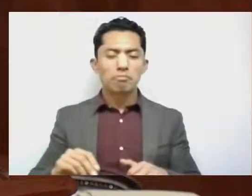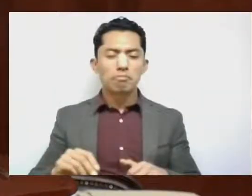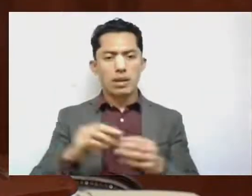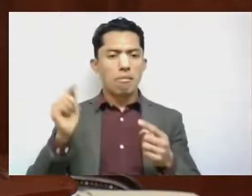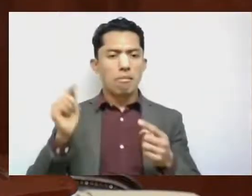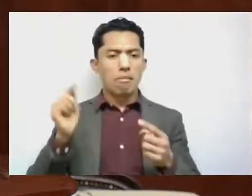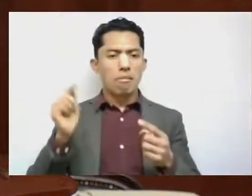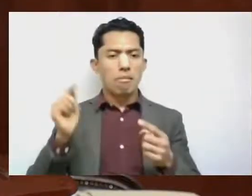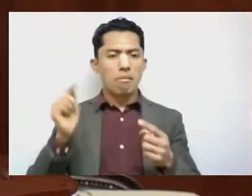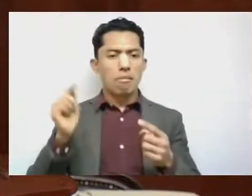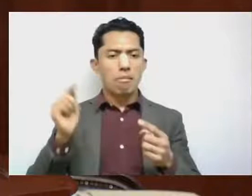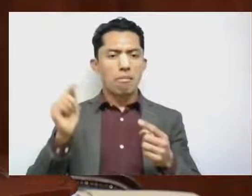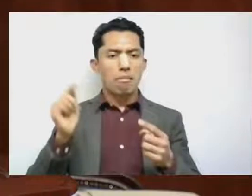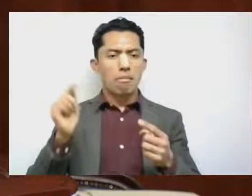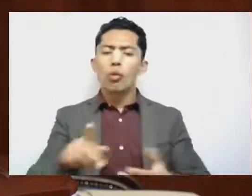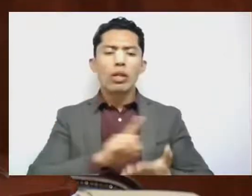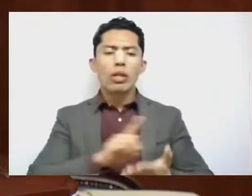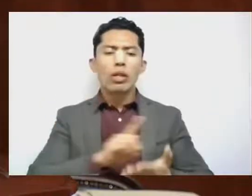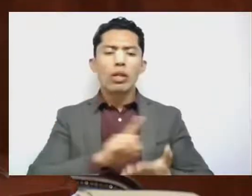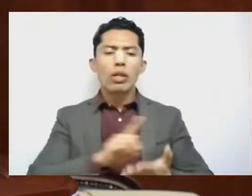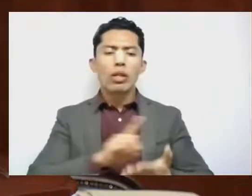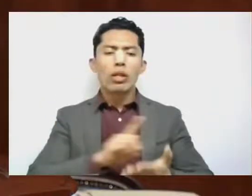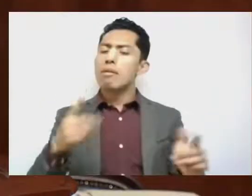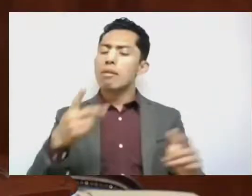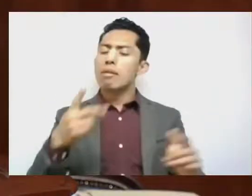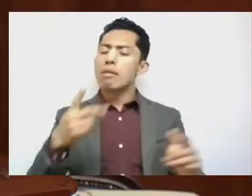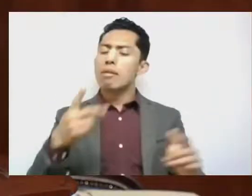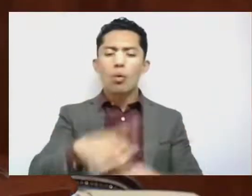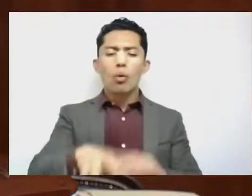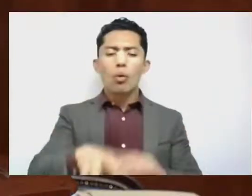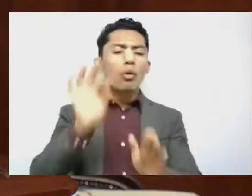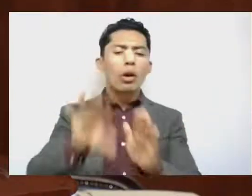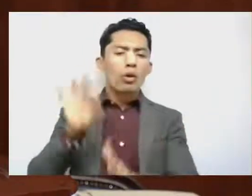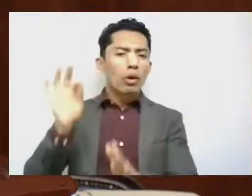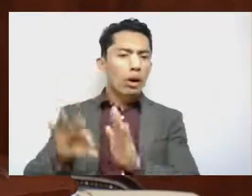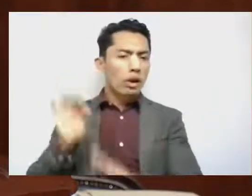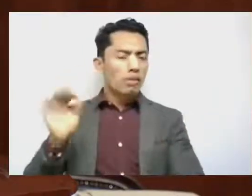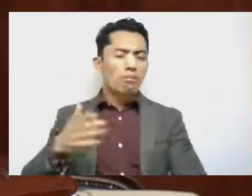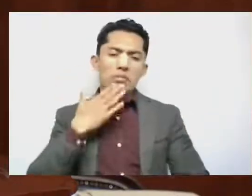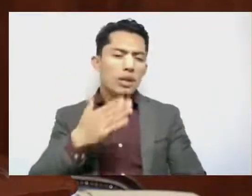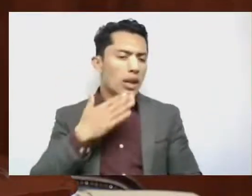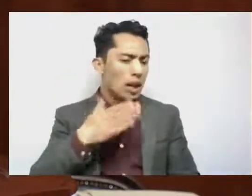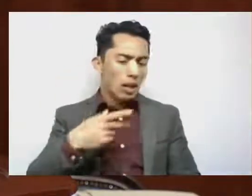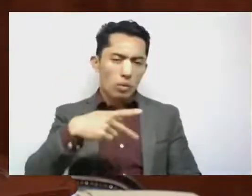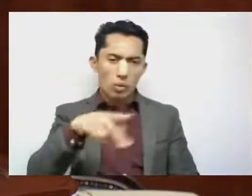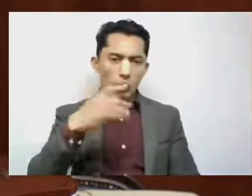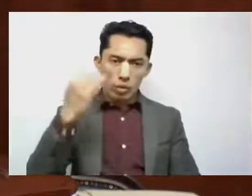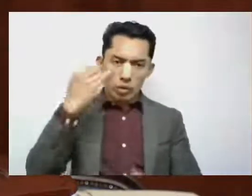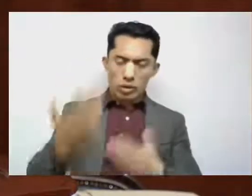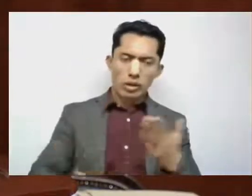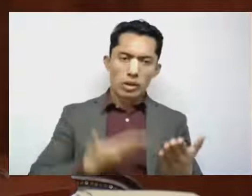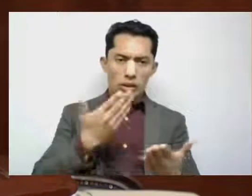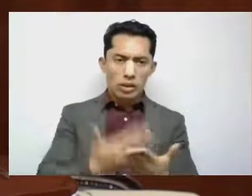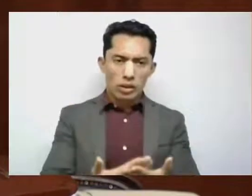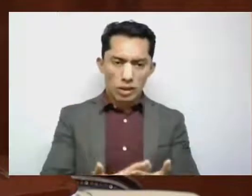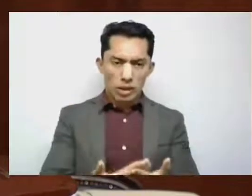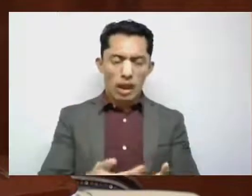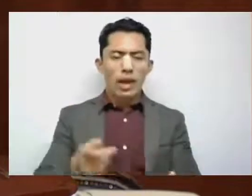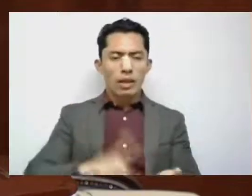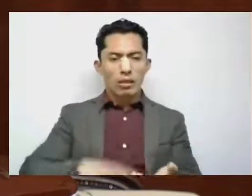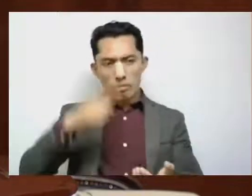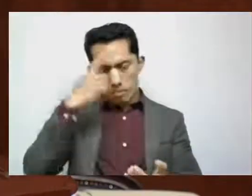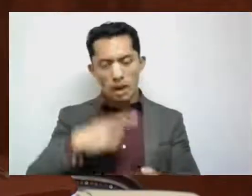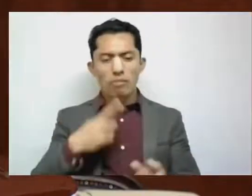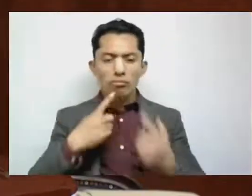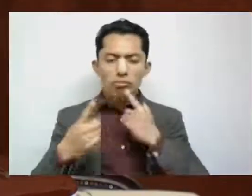tiene derecho a votar como considere conveniente una iniciativa o una discusión dentro